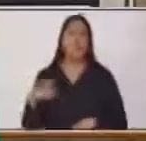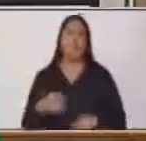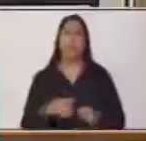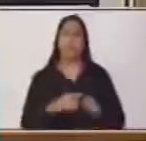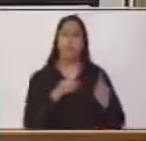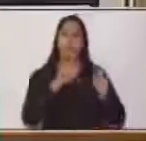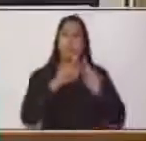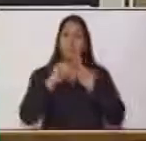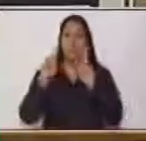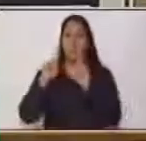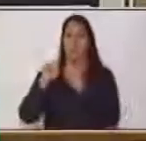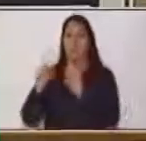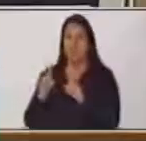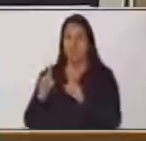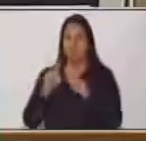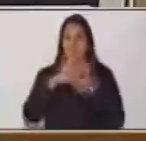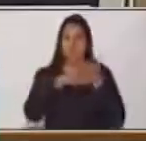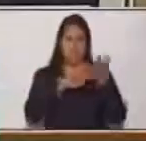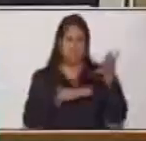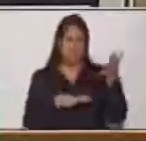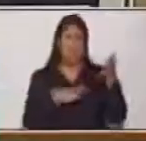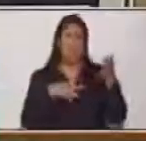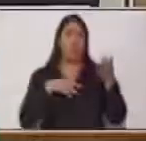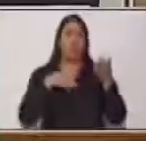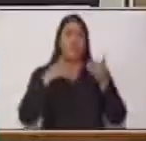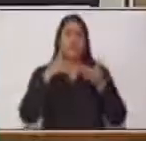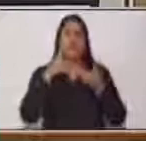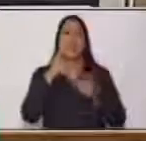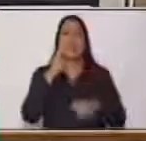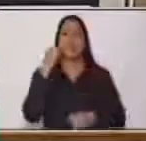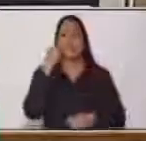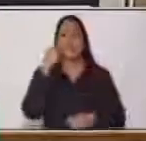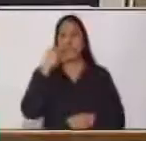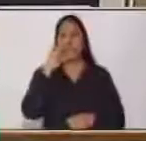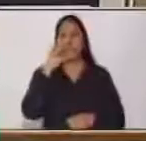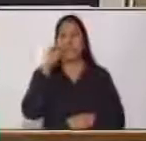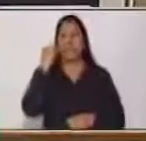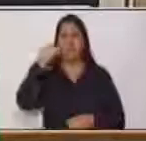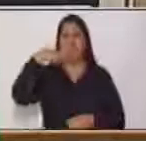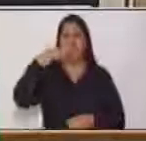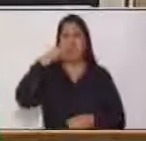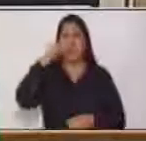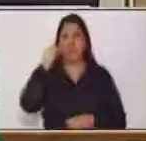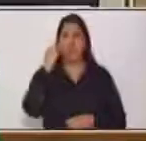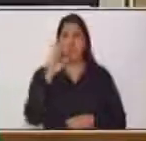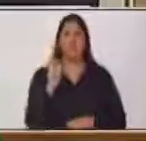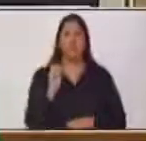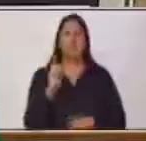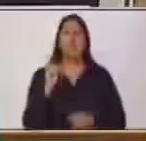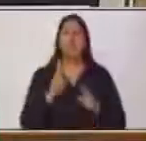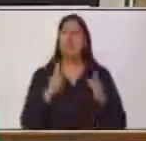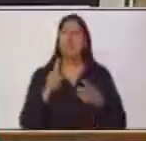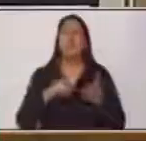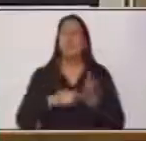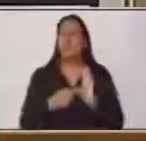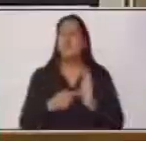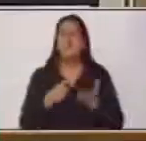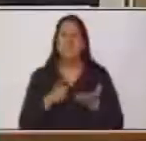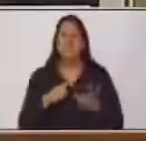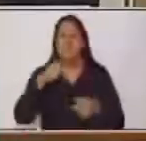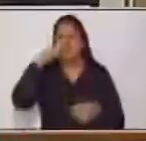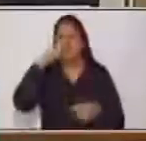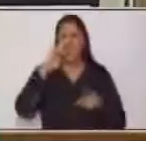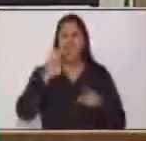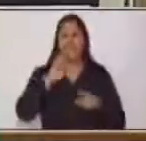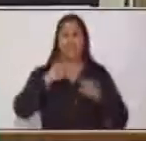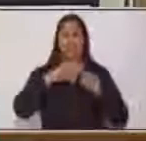descriptivo. Yo les pregunto desde acá, ¿cuál es la definición de texto? En este momento usted ya tiene una noción de